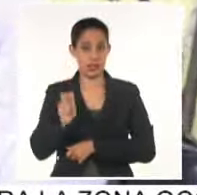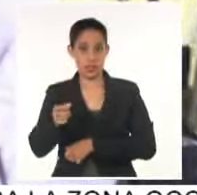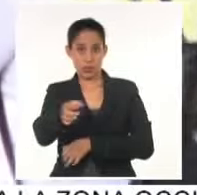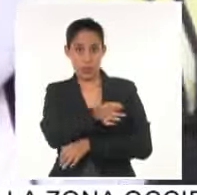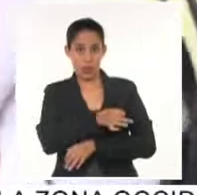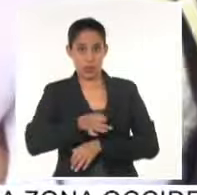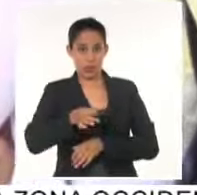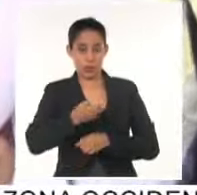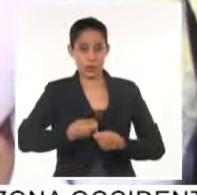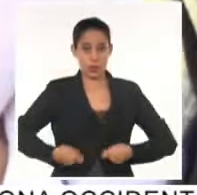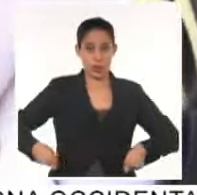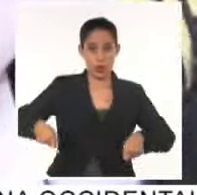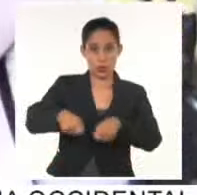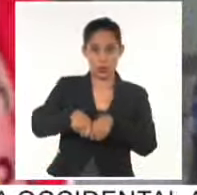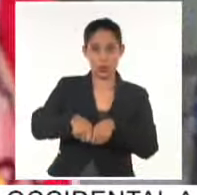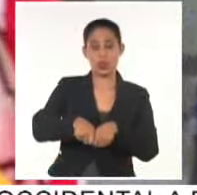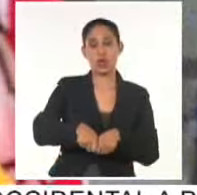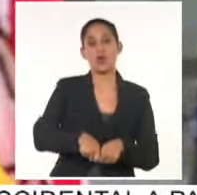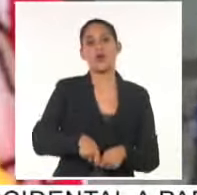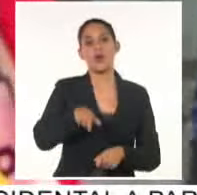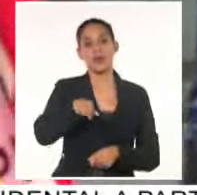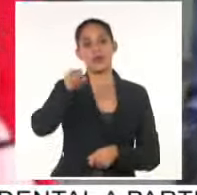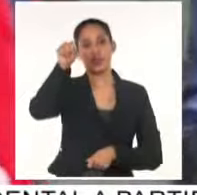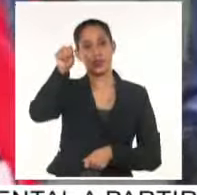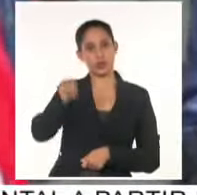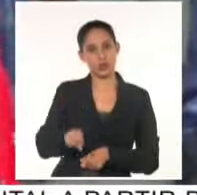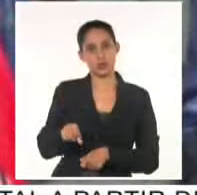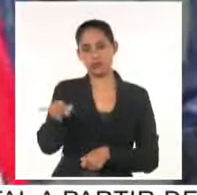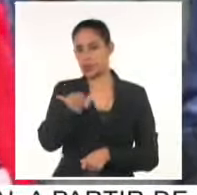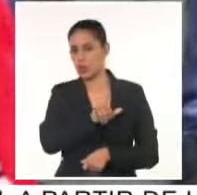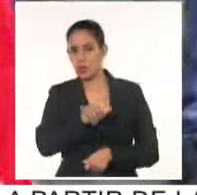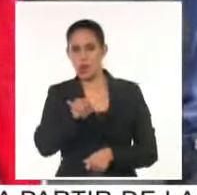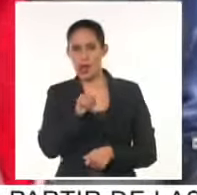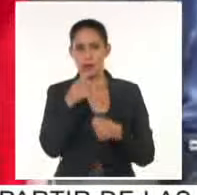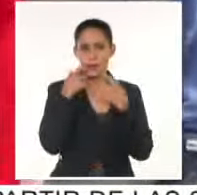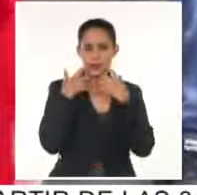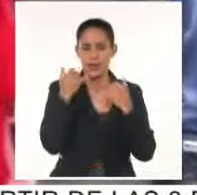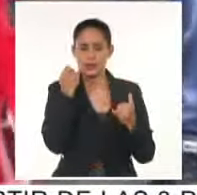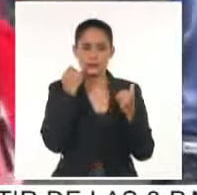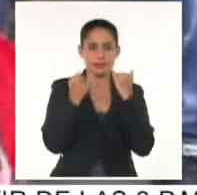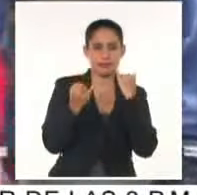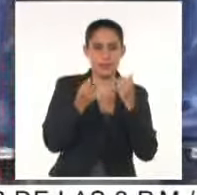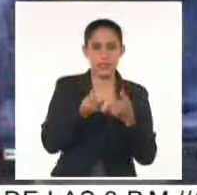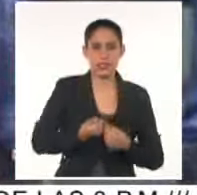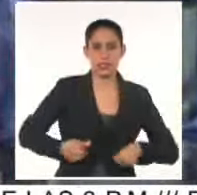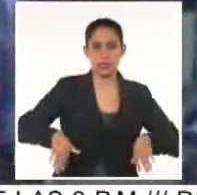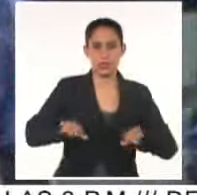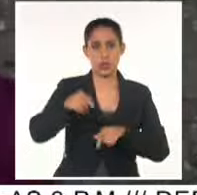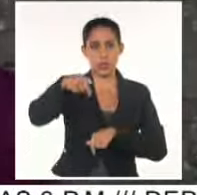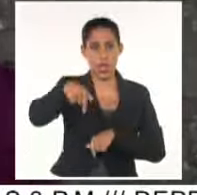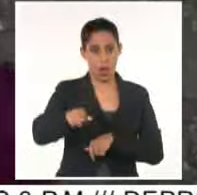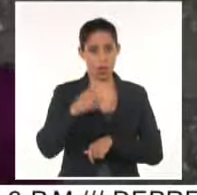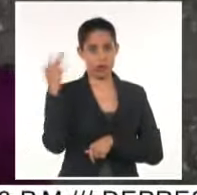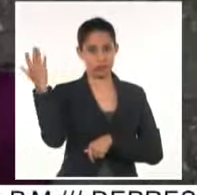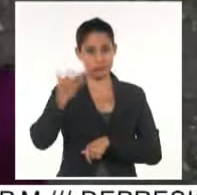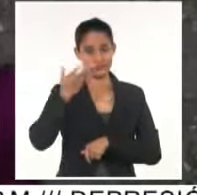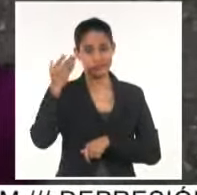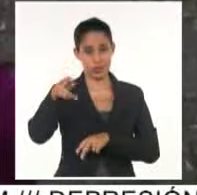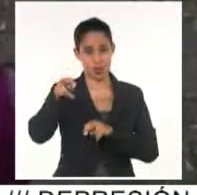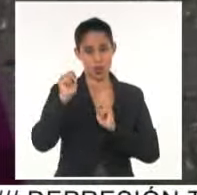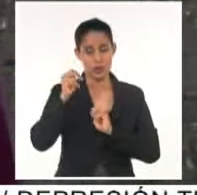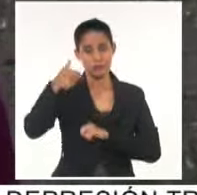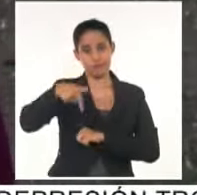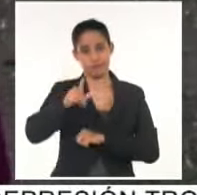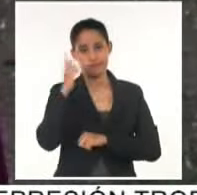en San Antonio del Sur y se interesó por la actual situación hidrometeorológica y, por supuesto,